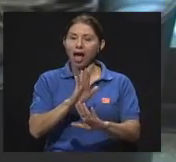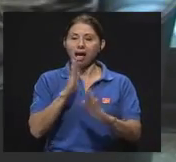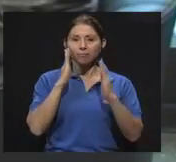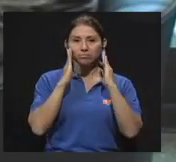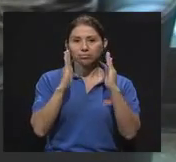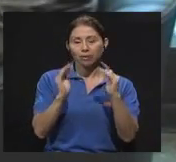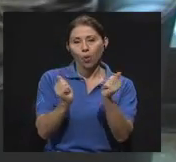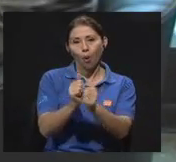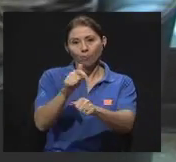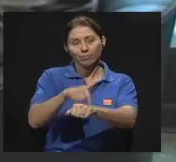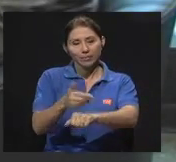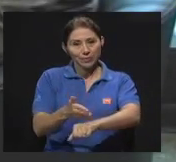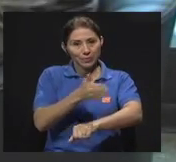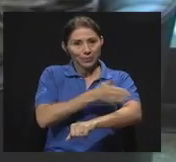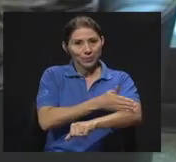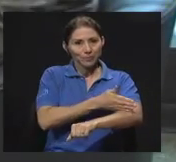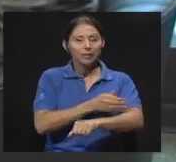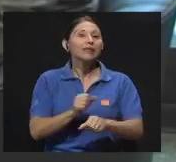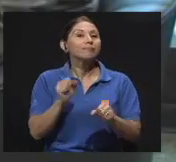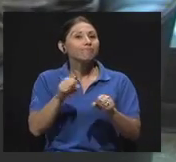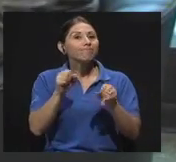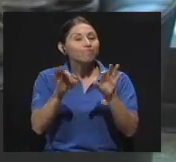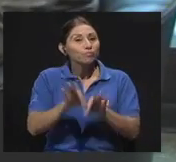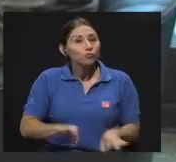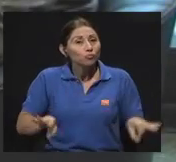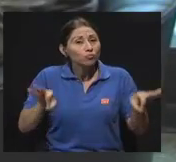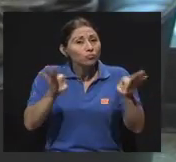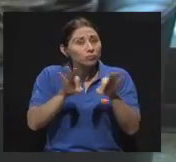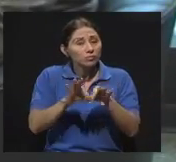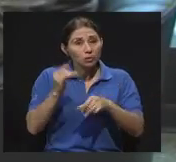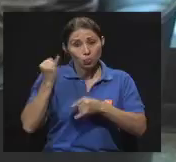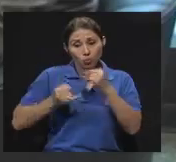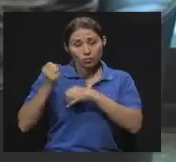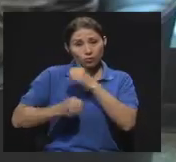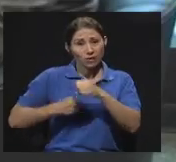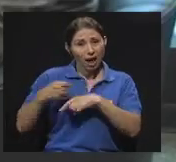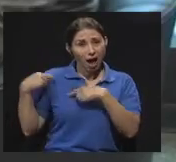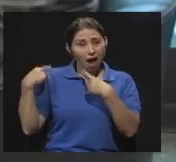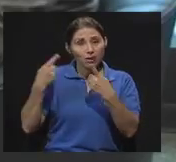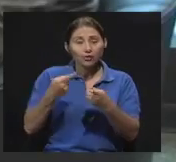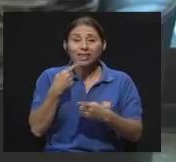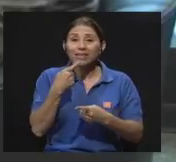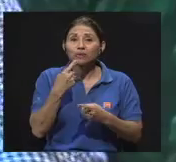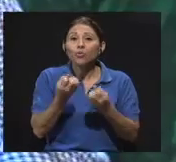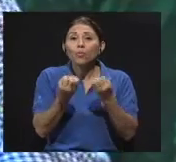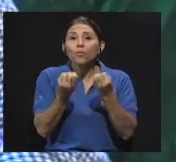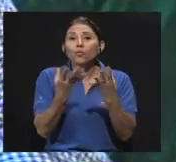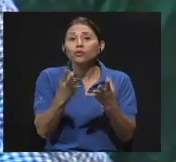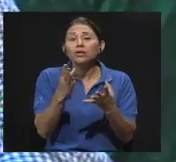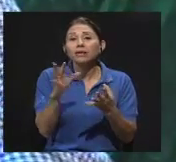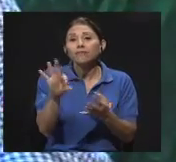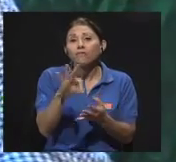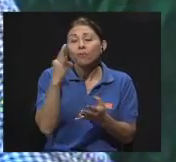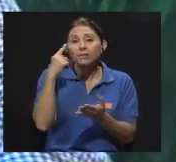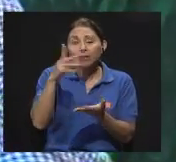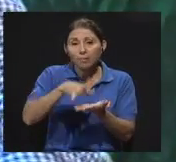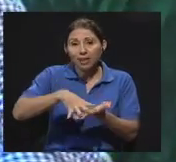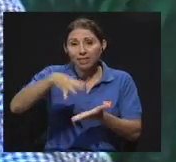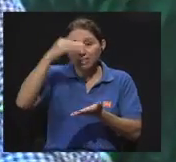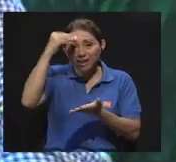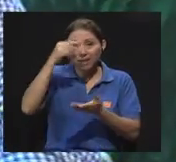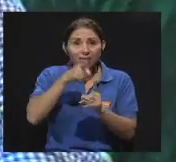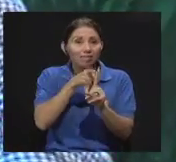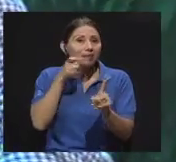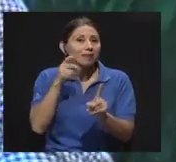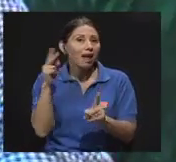Claro, y bueno, es muy importante porque se ha dicho en los últimos años que muchas de las maneras de aprender también viene de la parte auditiva y si tenemos